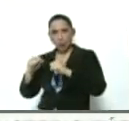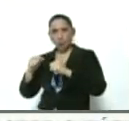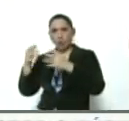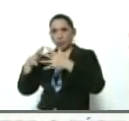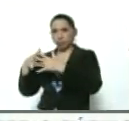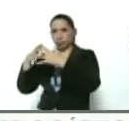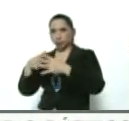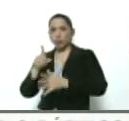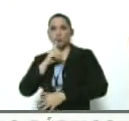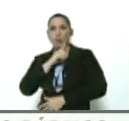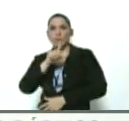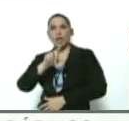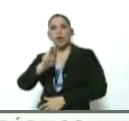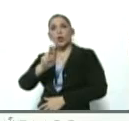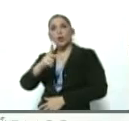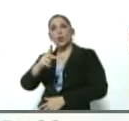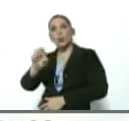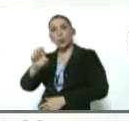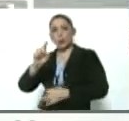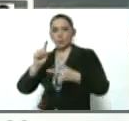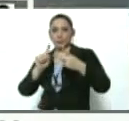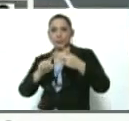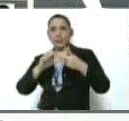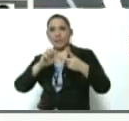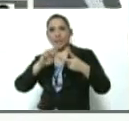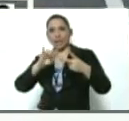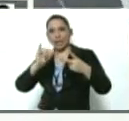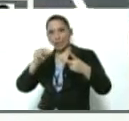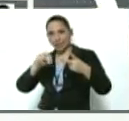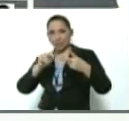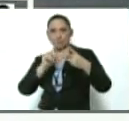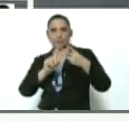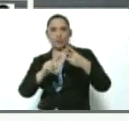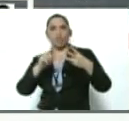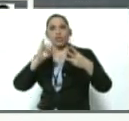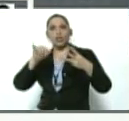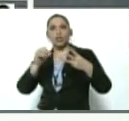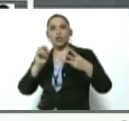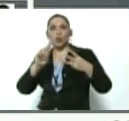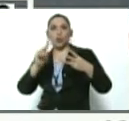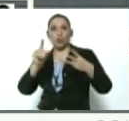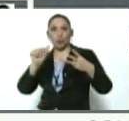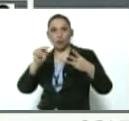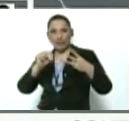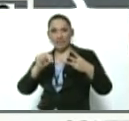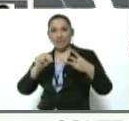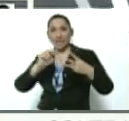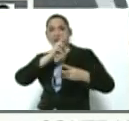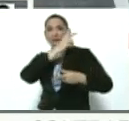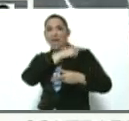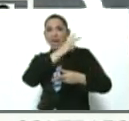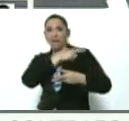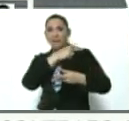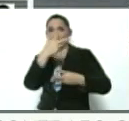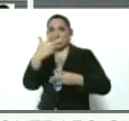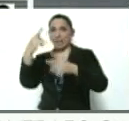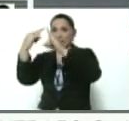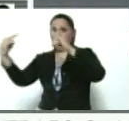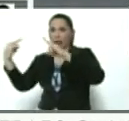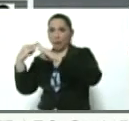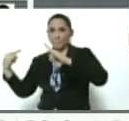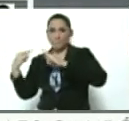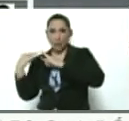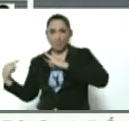Luke, Aro y Jordan, tienen tres jefes venezolanos, el jefe de los tres campamentos es Antonio Sequea, que le rinde cuentas